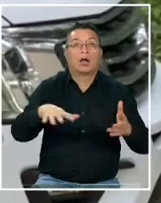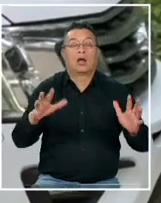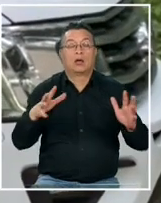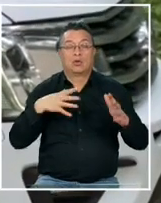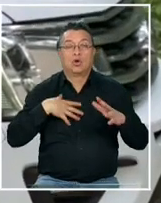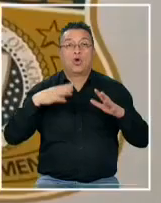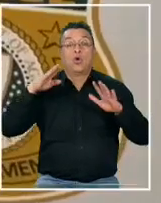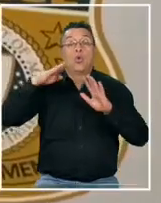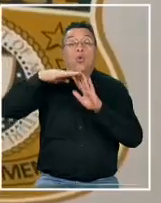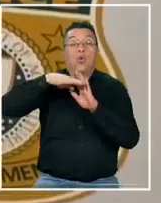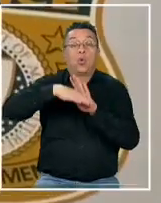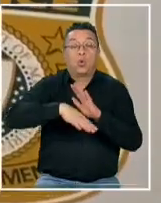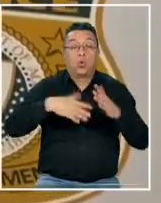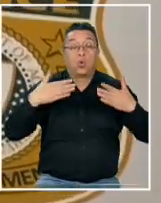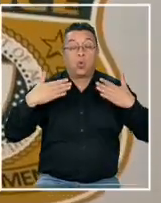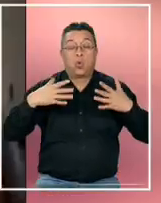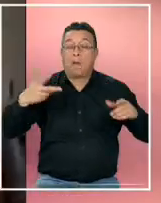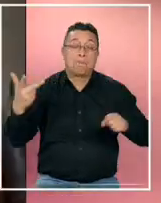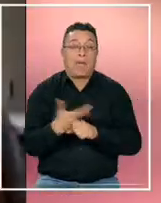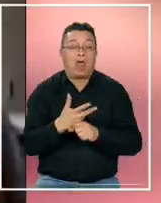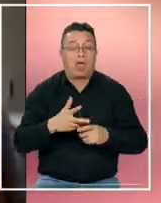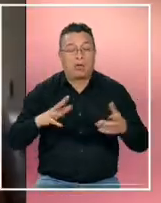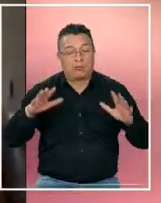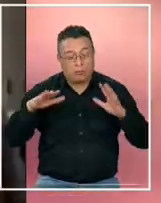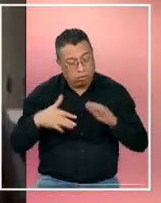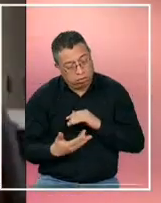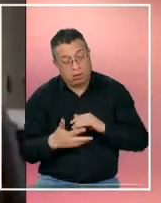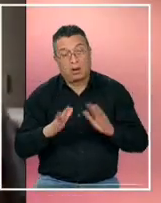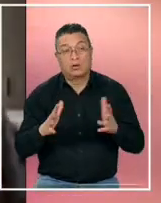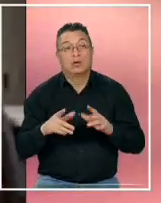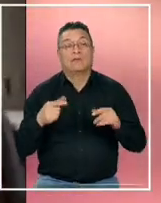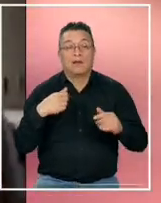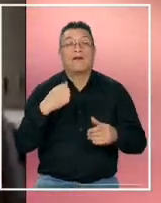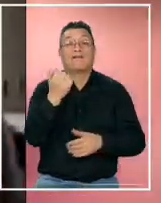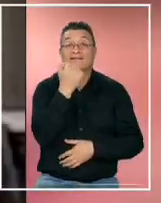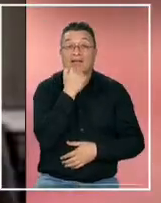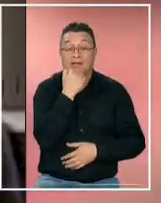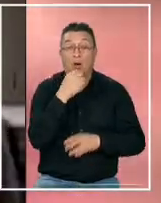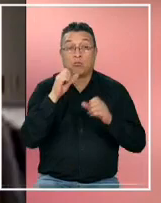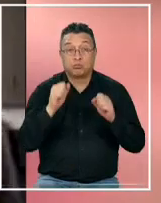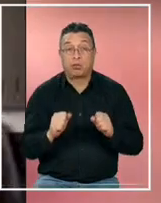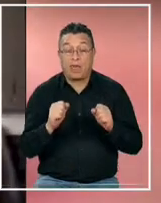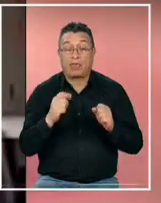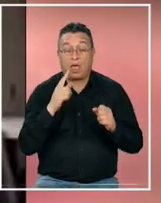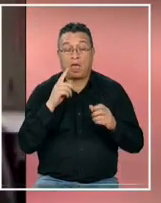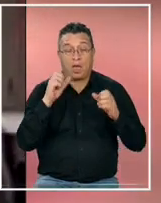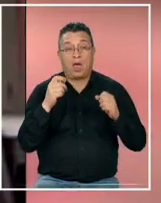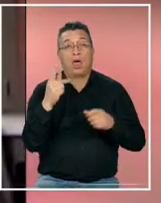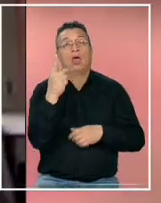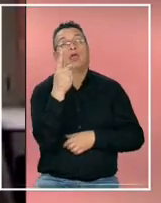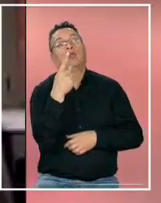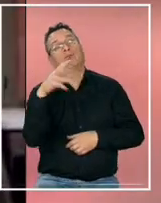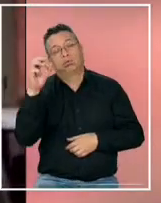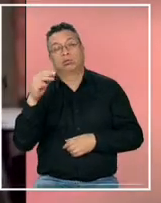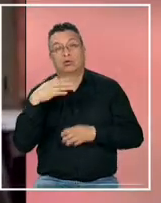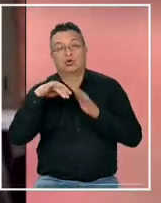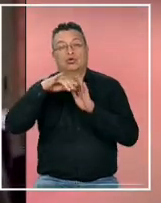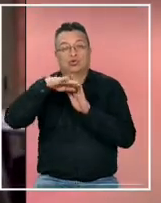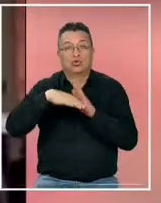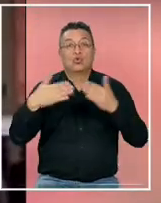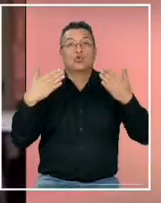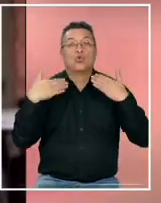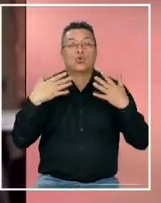despresurización en la cabina efectivamente por una falla de presurización puede ocurrir de que la aeronave pierde el